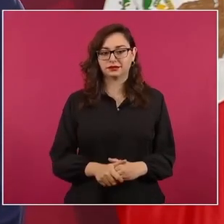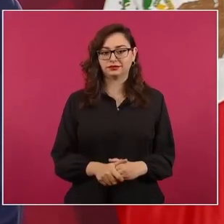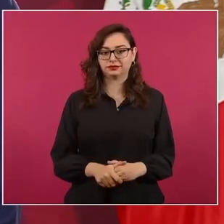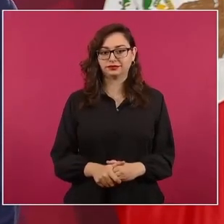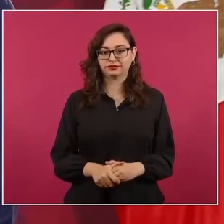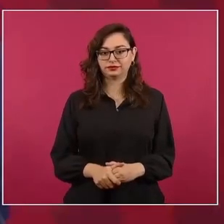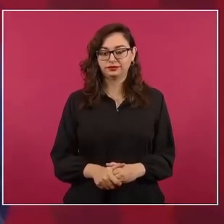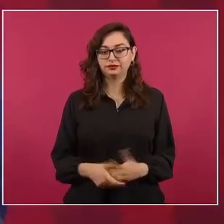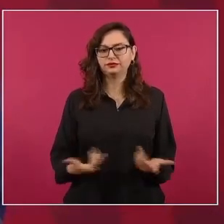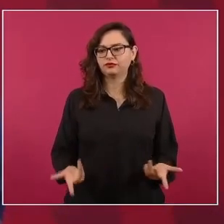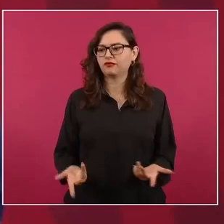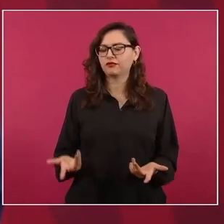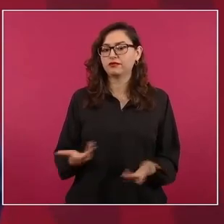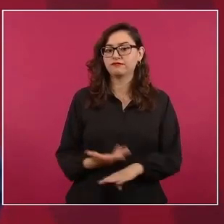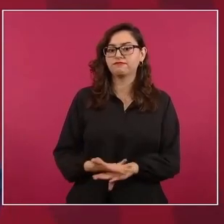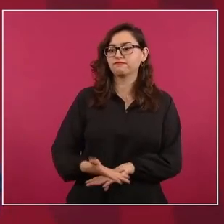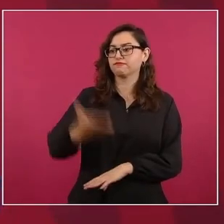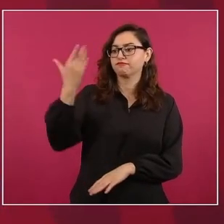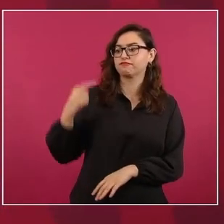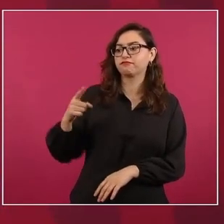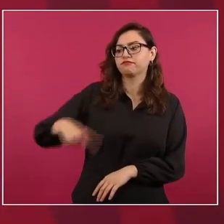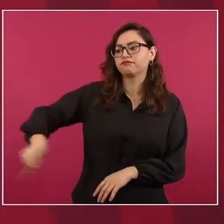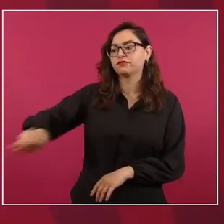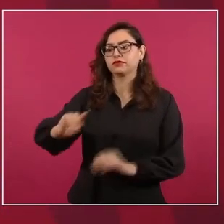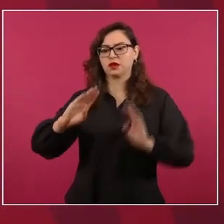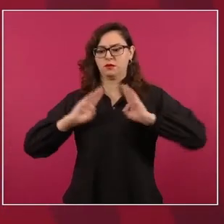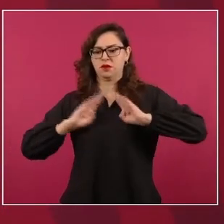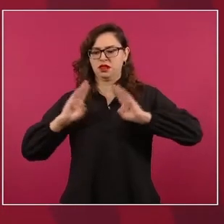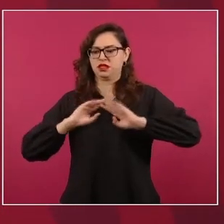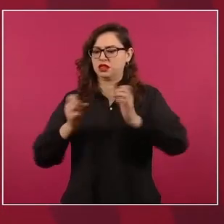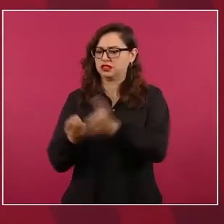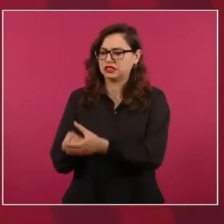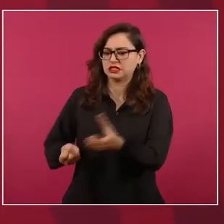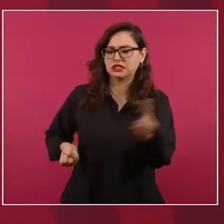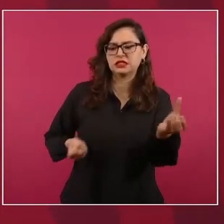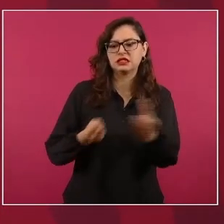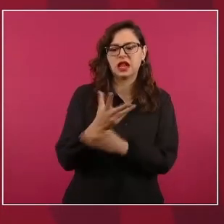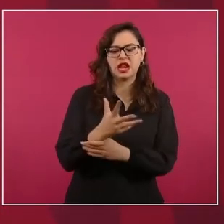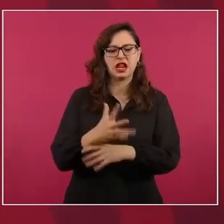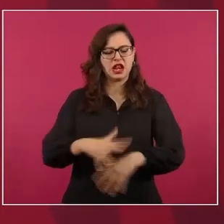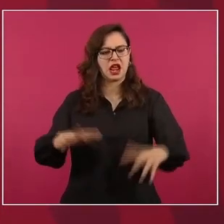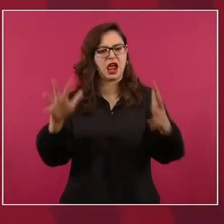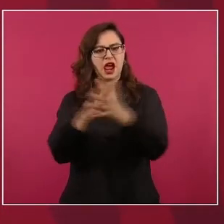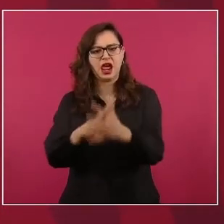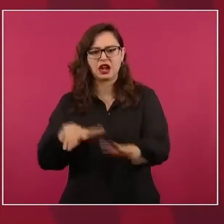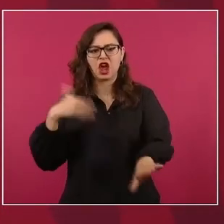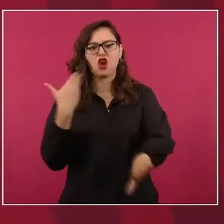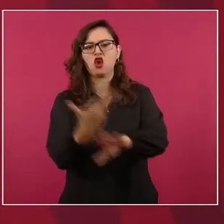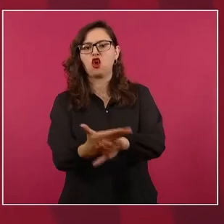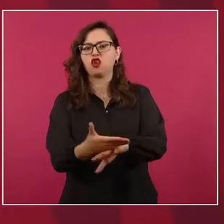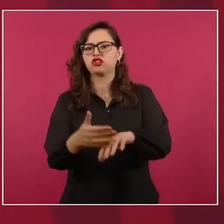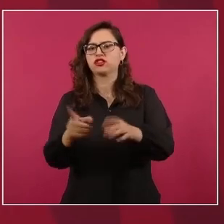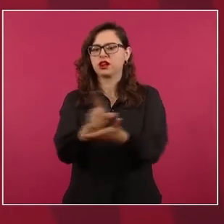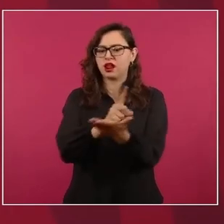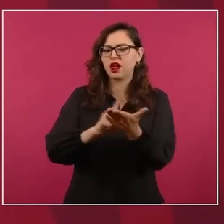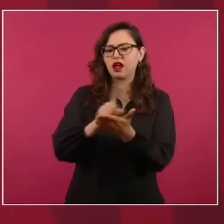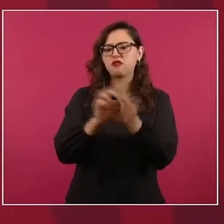al narco,